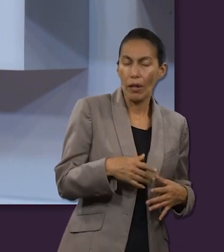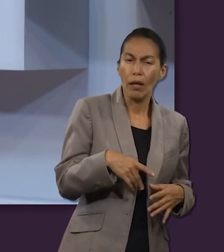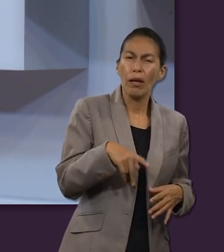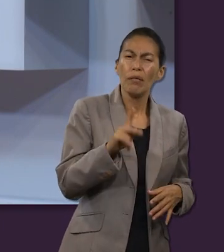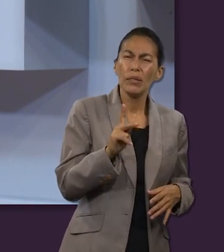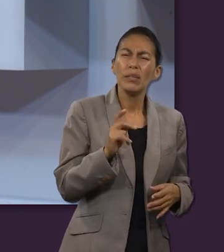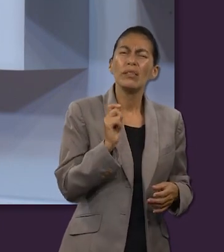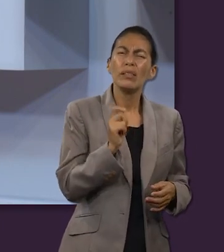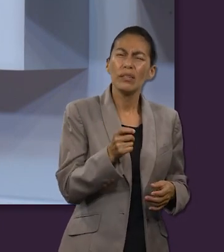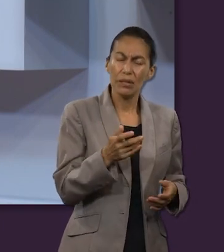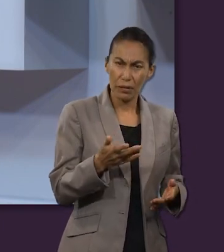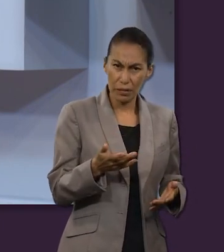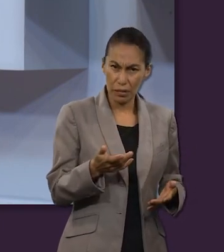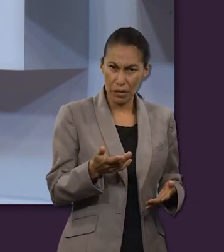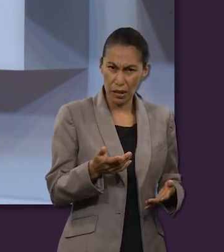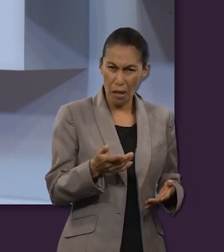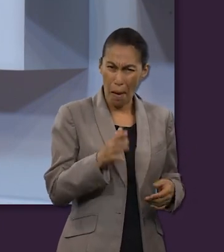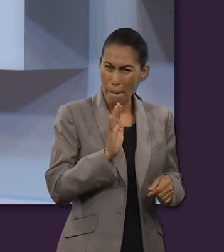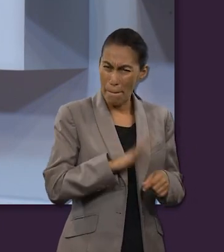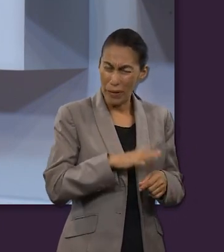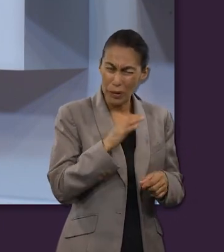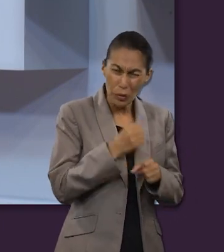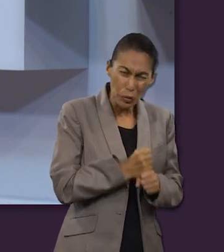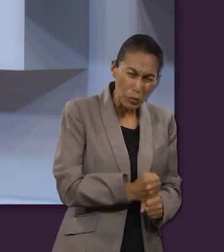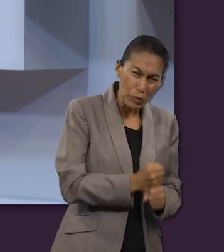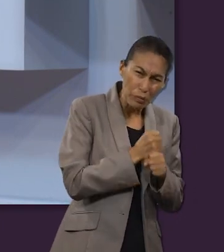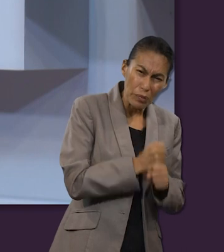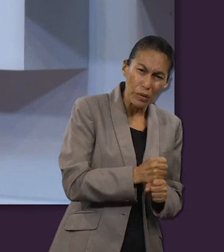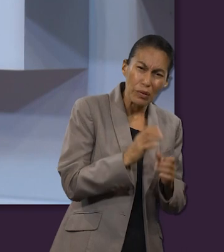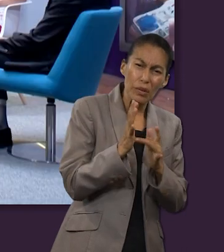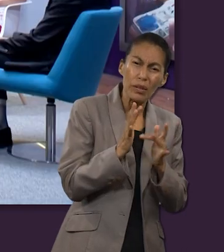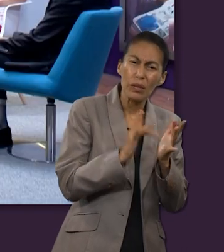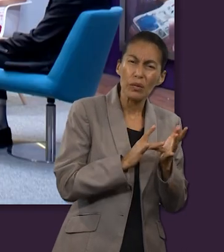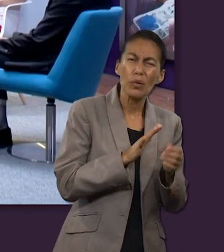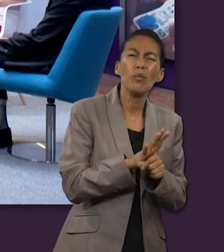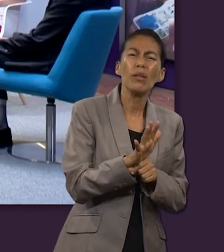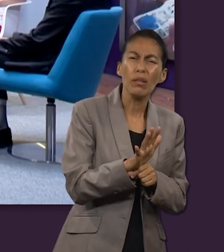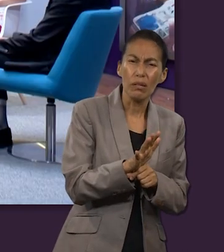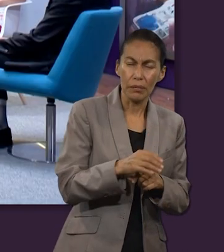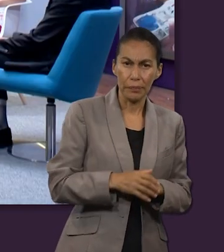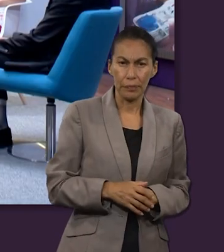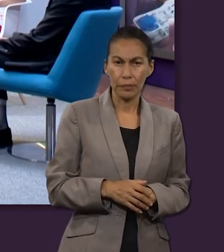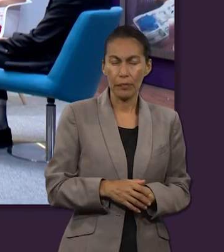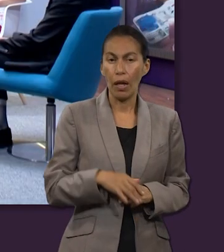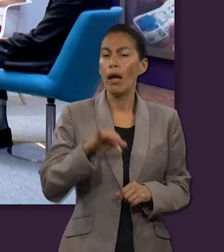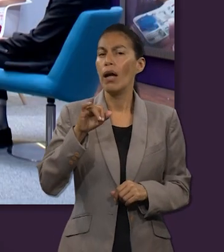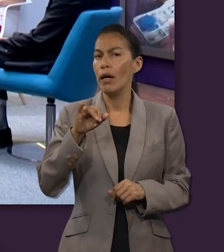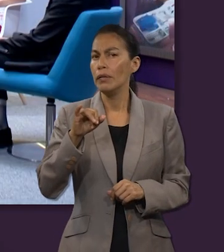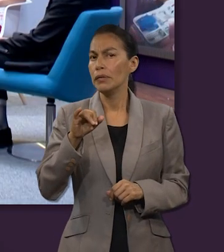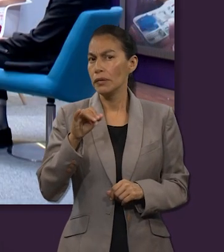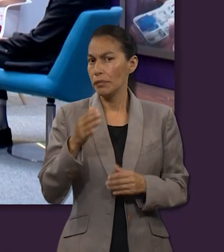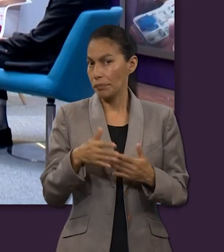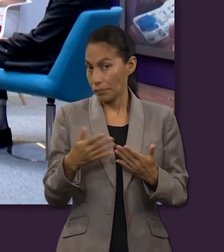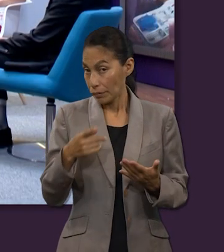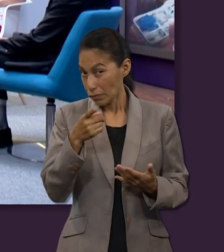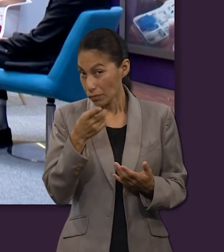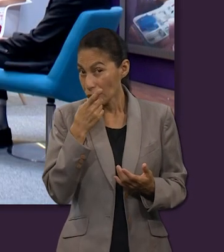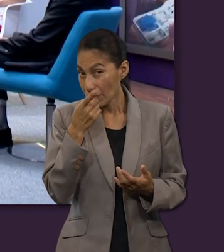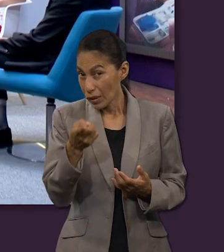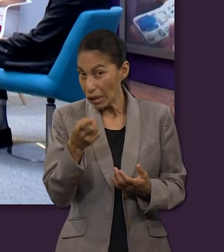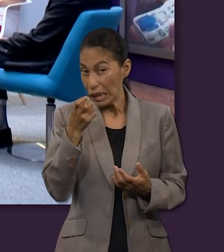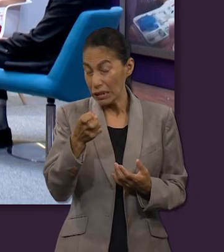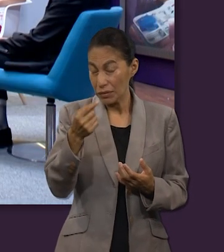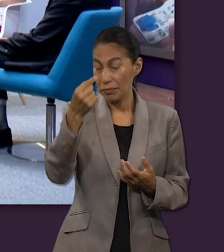fue grande. Pero, ¿en qué consistió la principal agonía y sufrimiento de Jesús en la cruz?